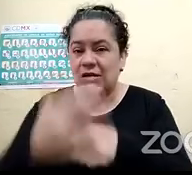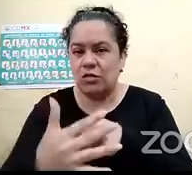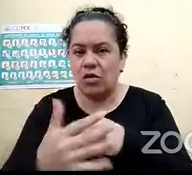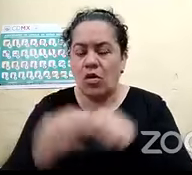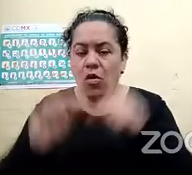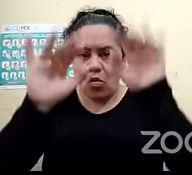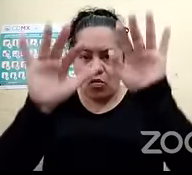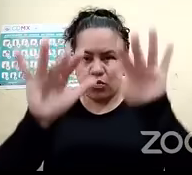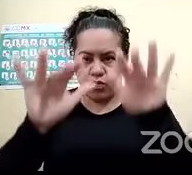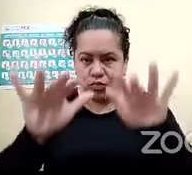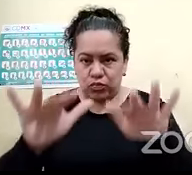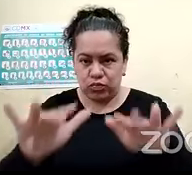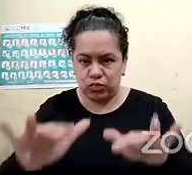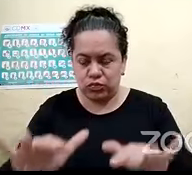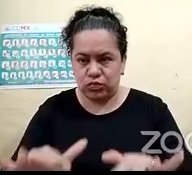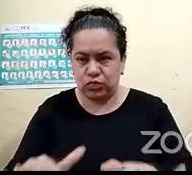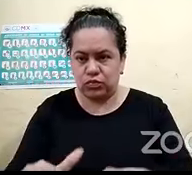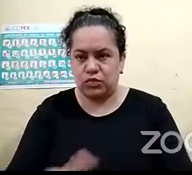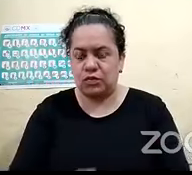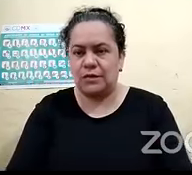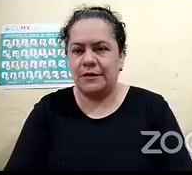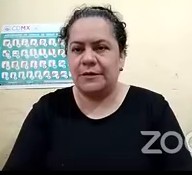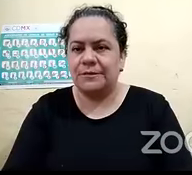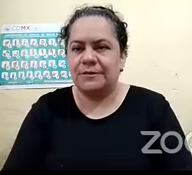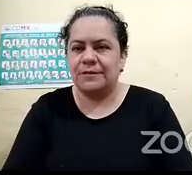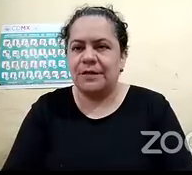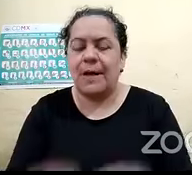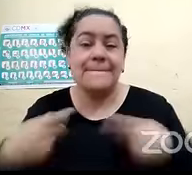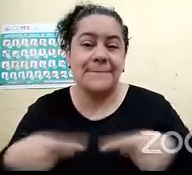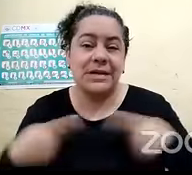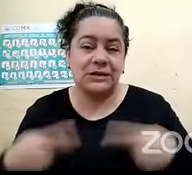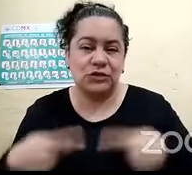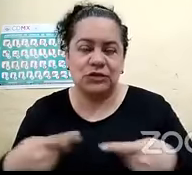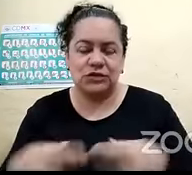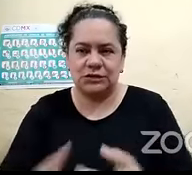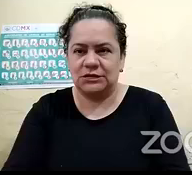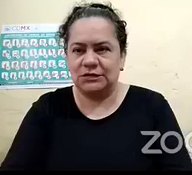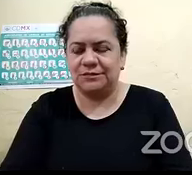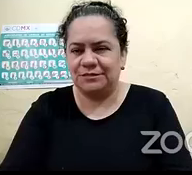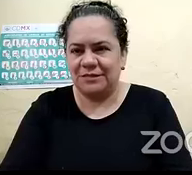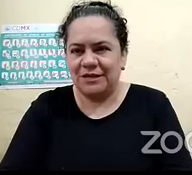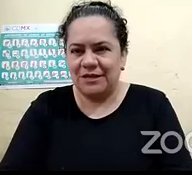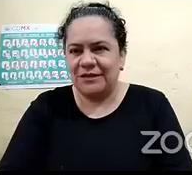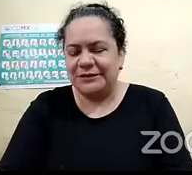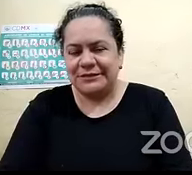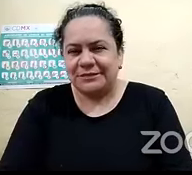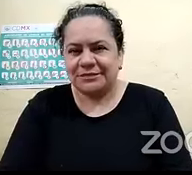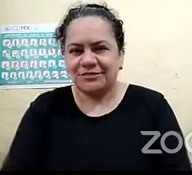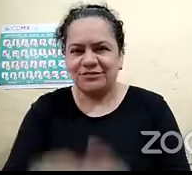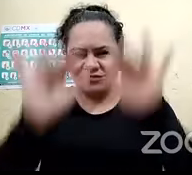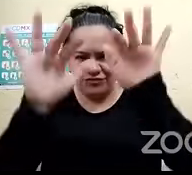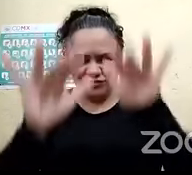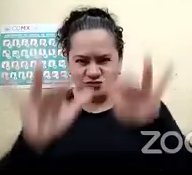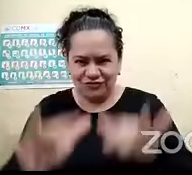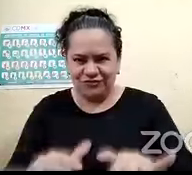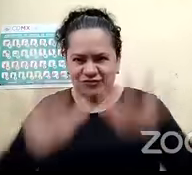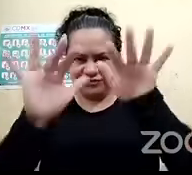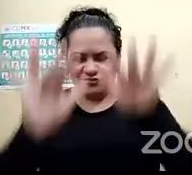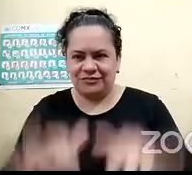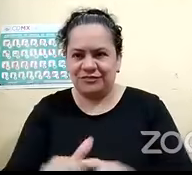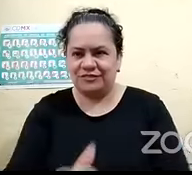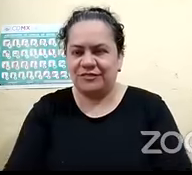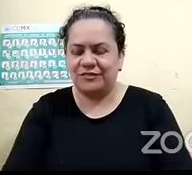los comentarios que nos han llegado perdón si me salto alguno no puedo verlos todos América Samaya